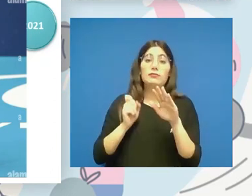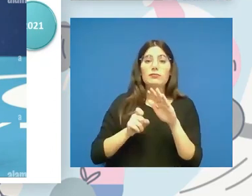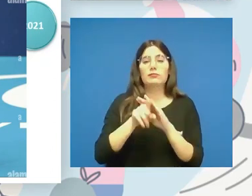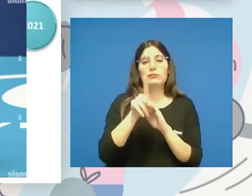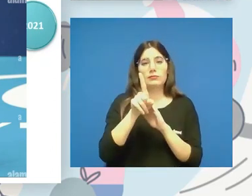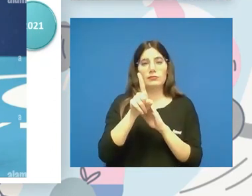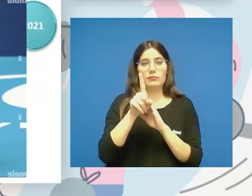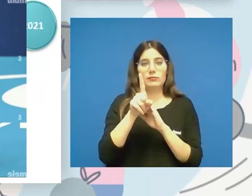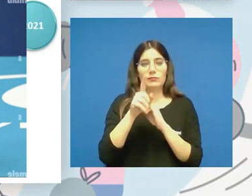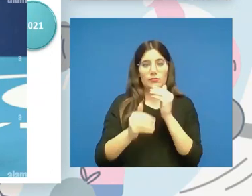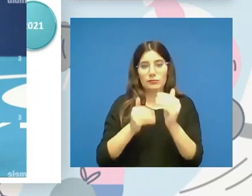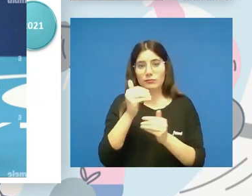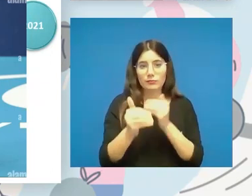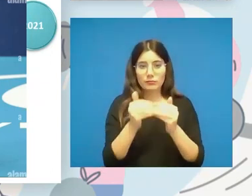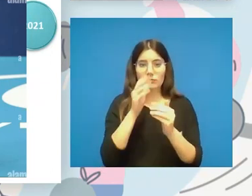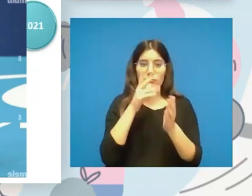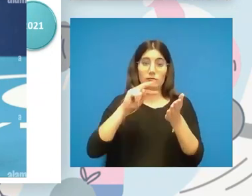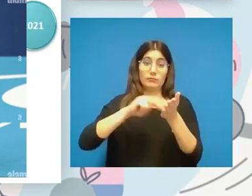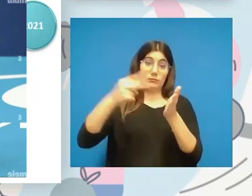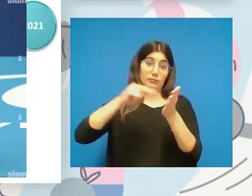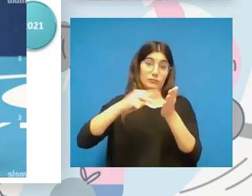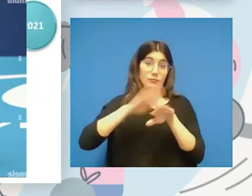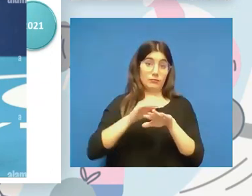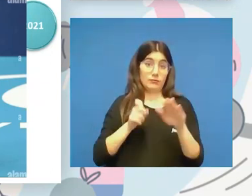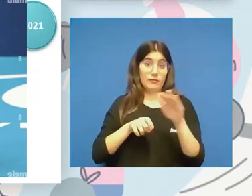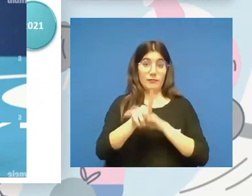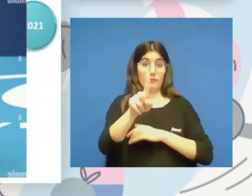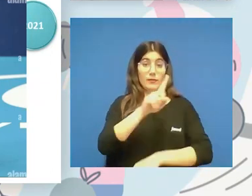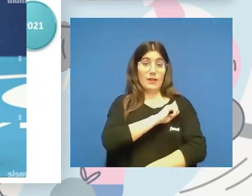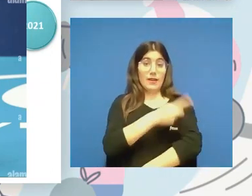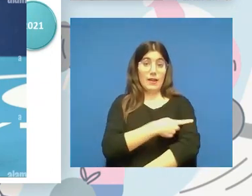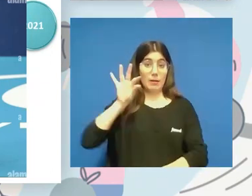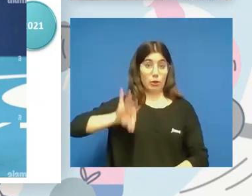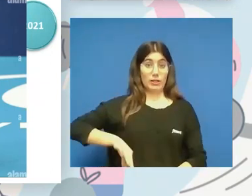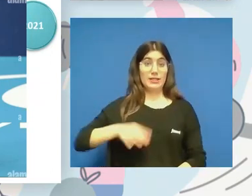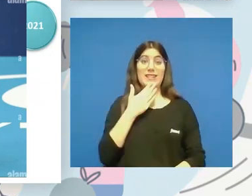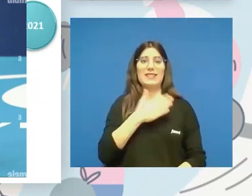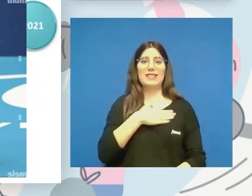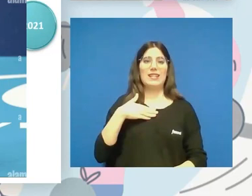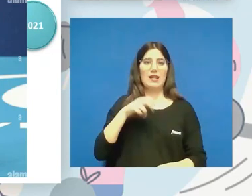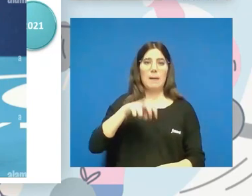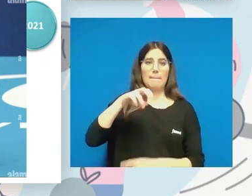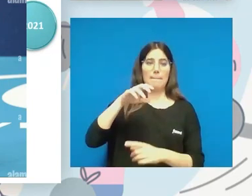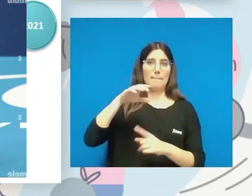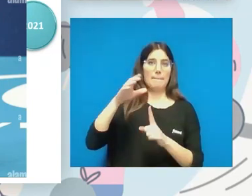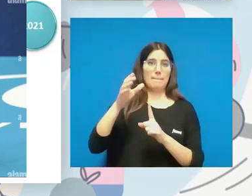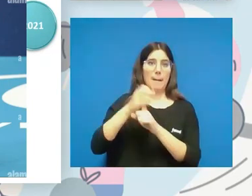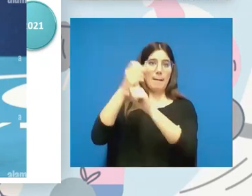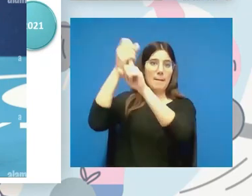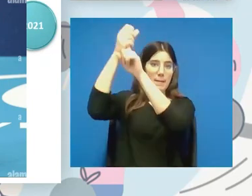proceso de tecnificación o desarrollo de un deportista con discapacidad si quiere llegar hacia el rendimiento deportivo.